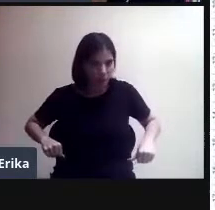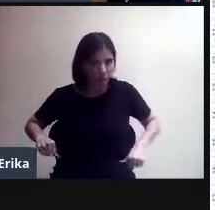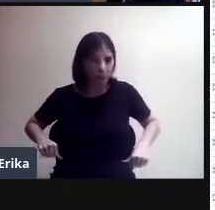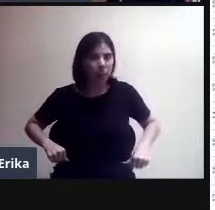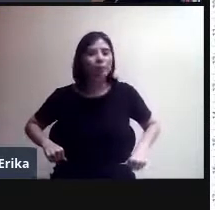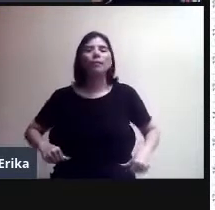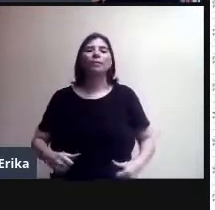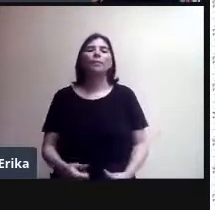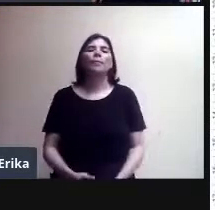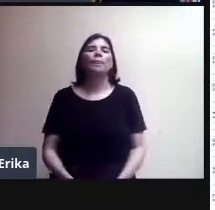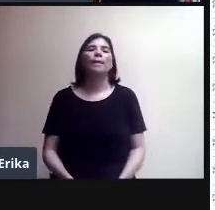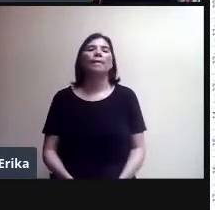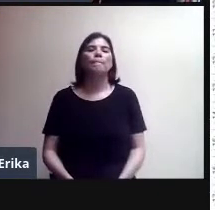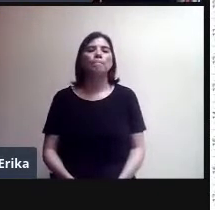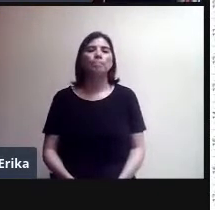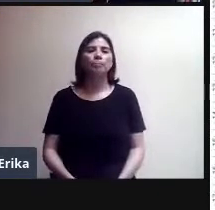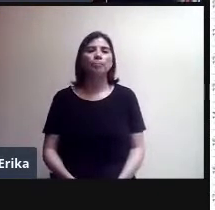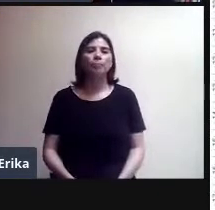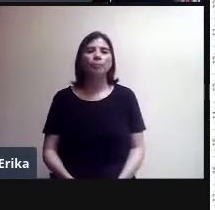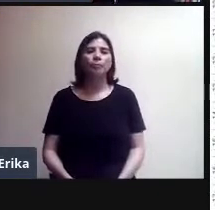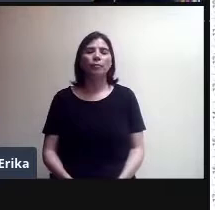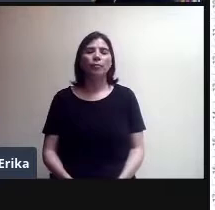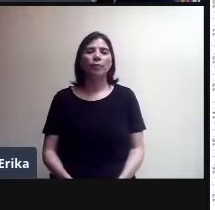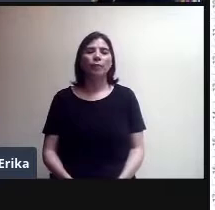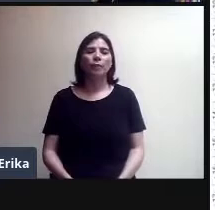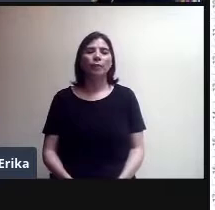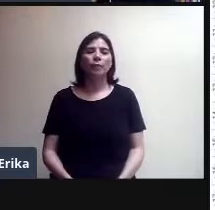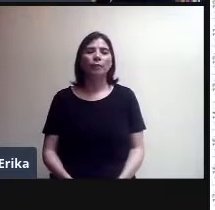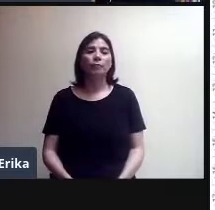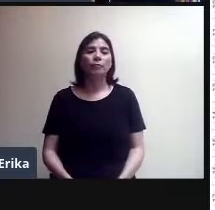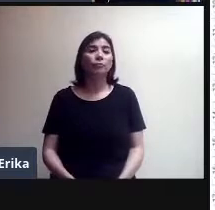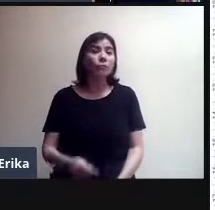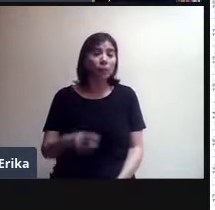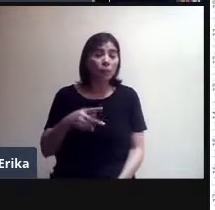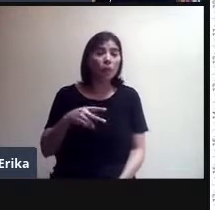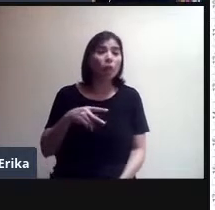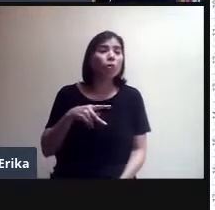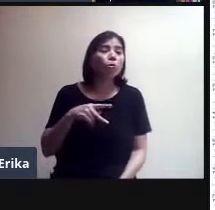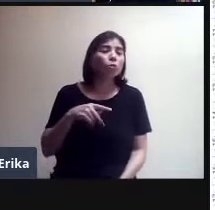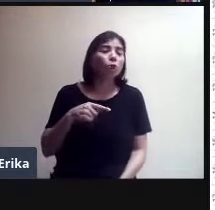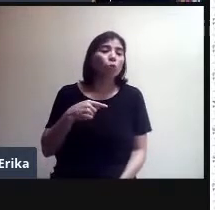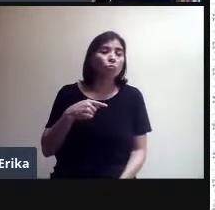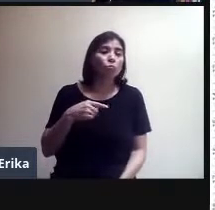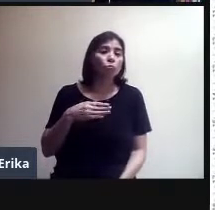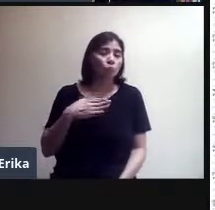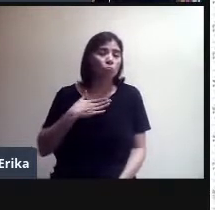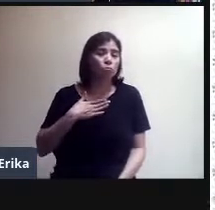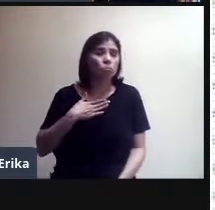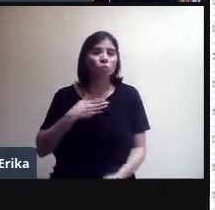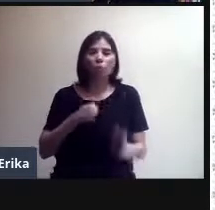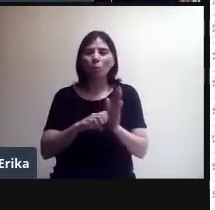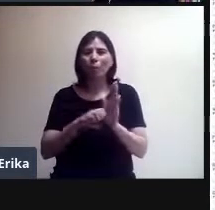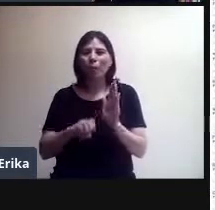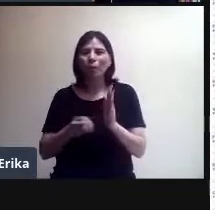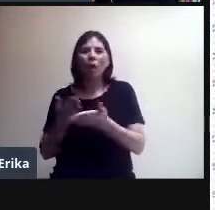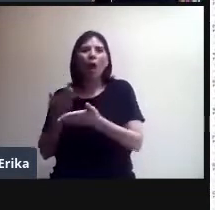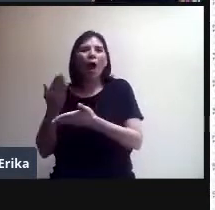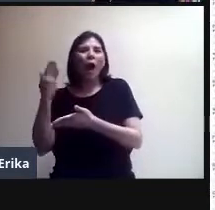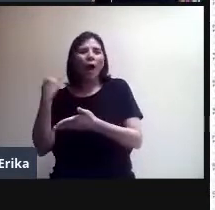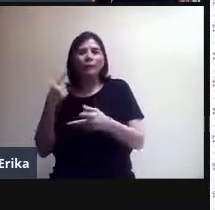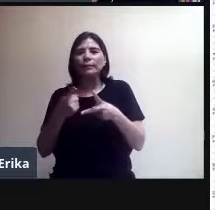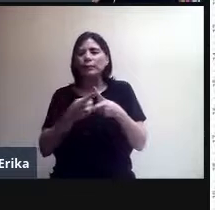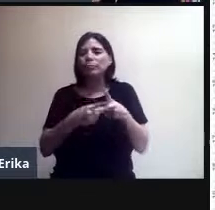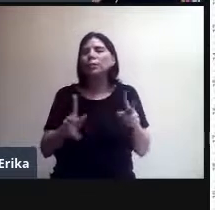sesión. Entonces, si yo, por ejemplo, esto lo mandé por adelantado a mis alumnos, y entonces